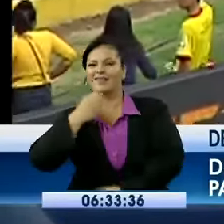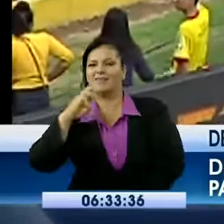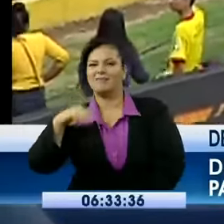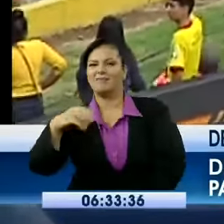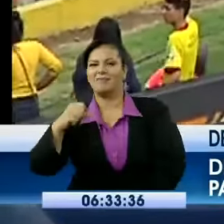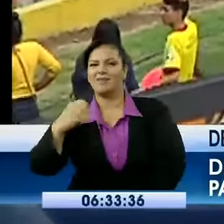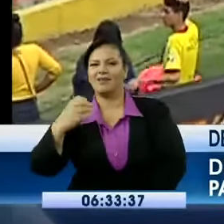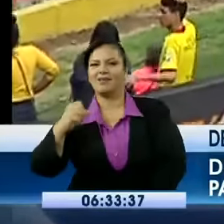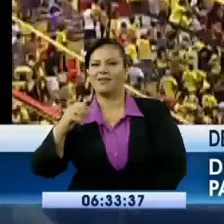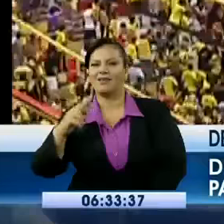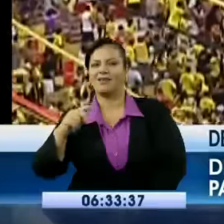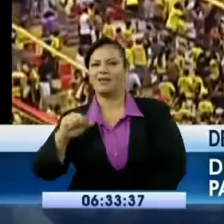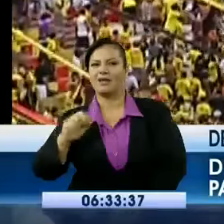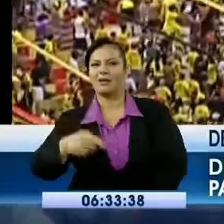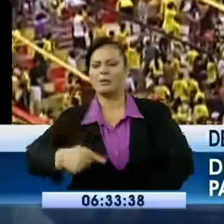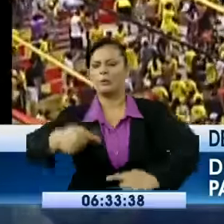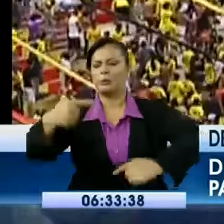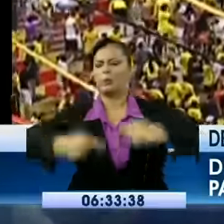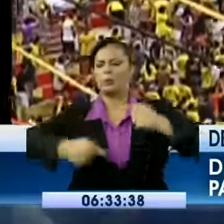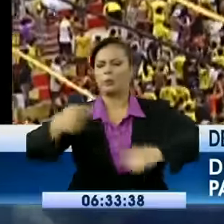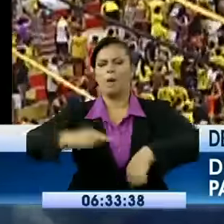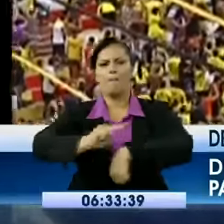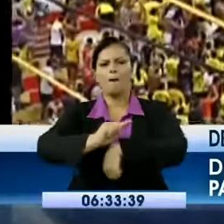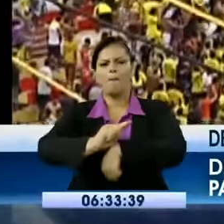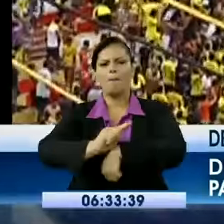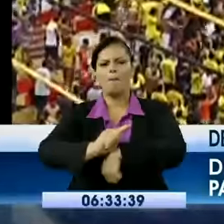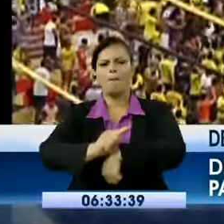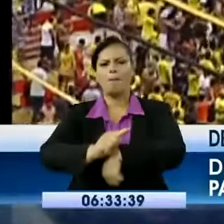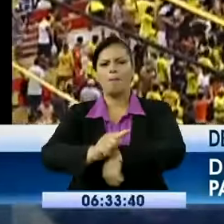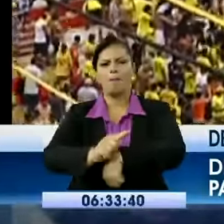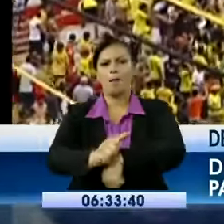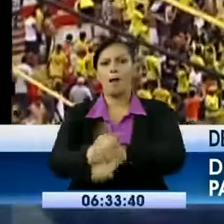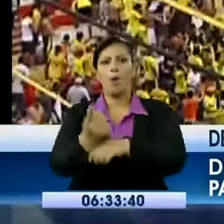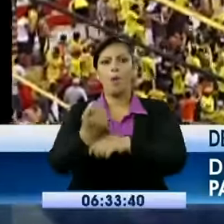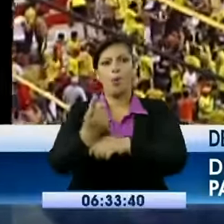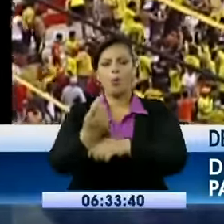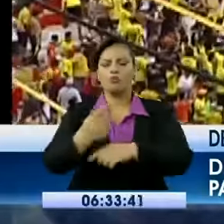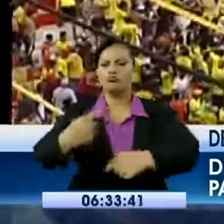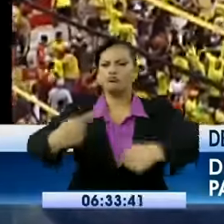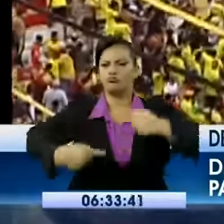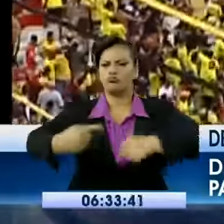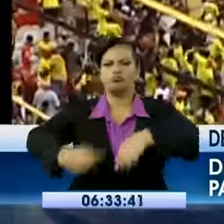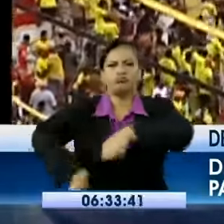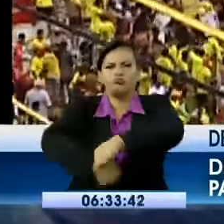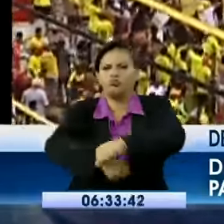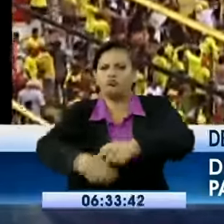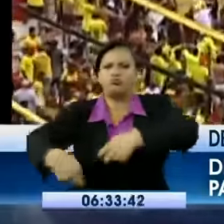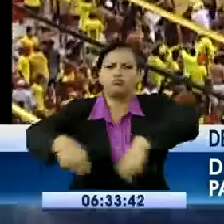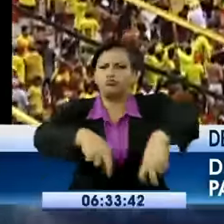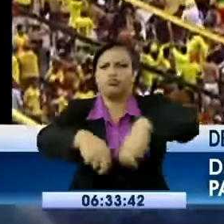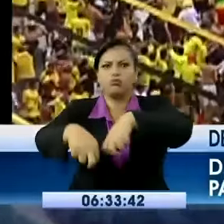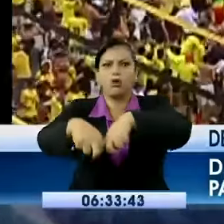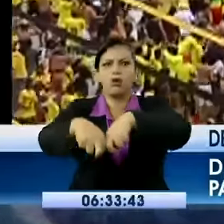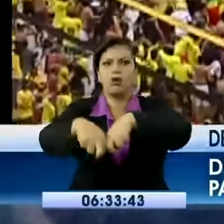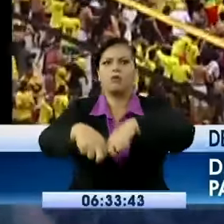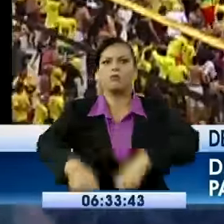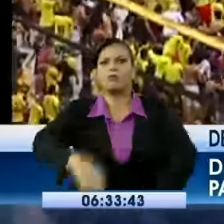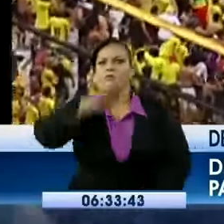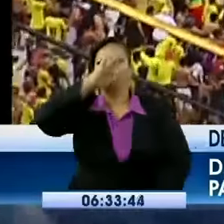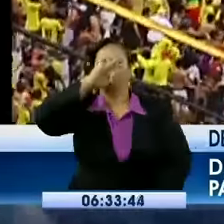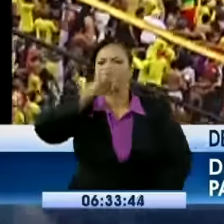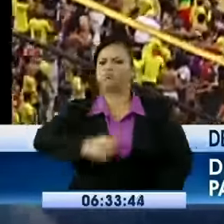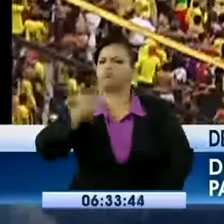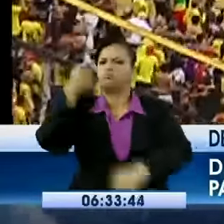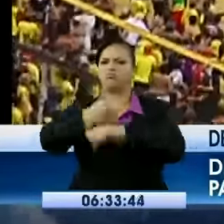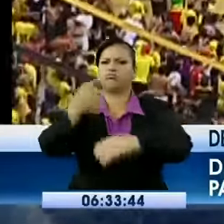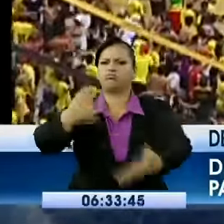decidió detenerlo debido a una pelea entre supuestos miembros de la barra suroscura. Allí llovieron botellas